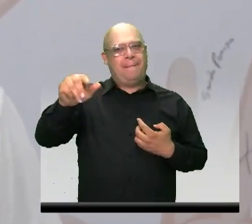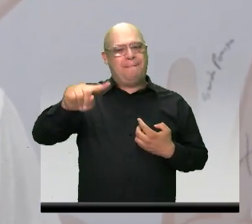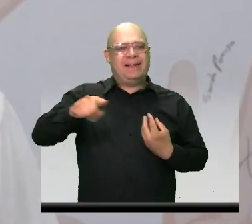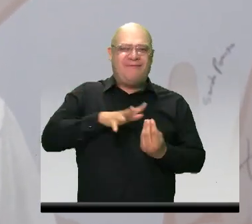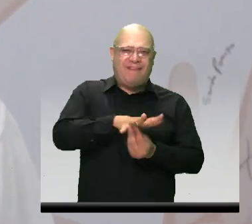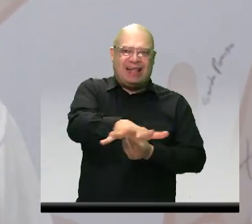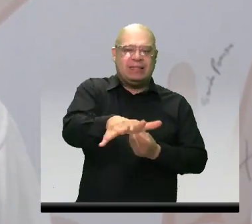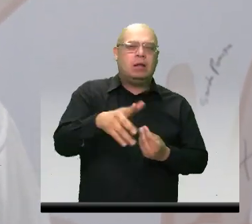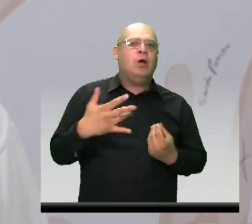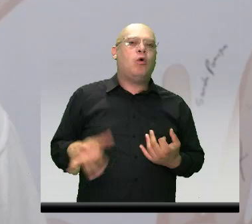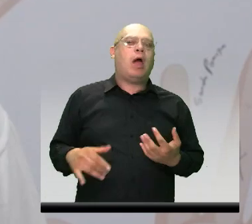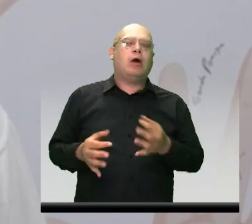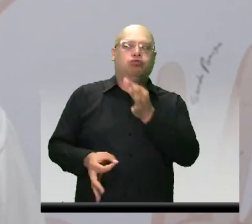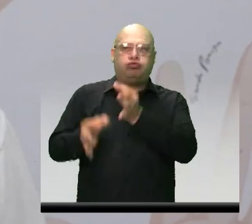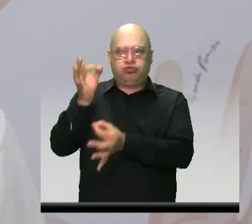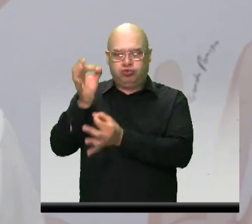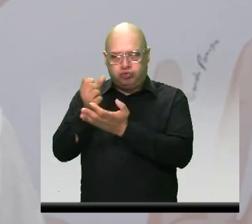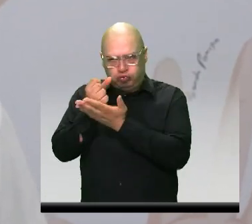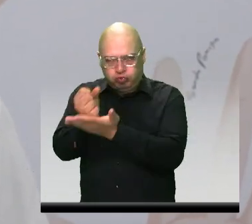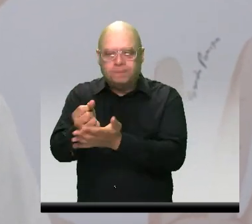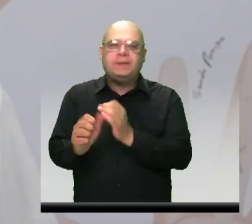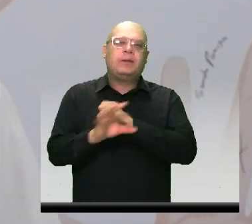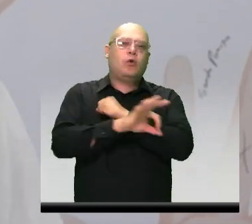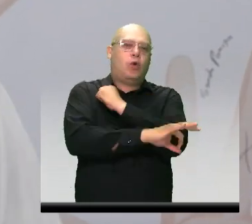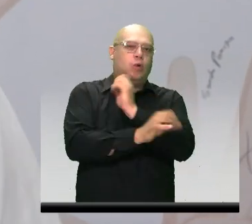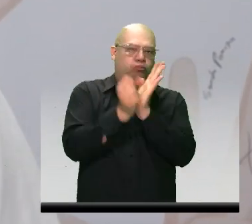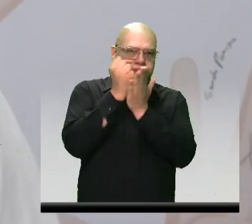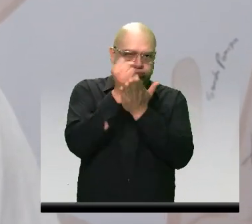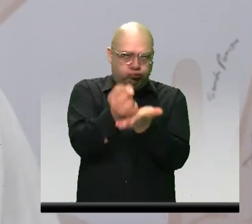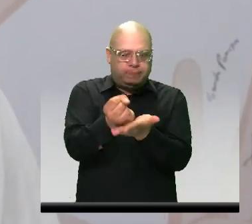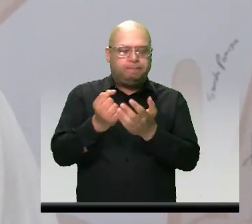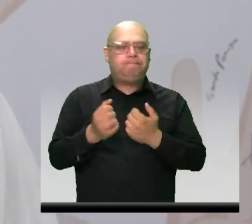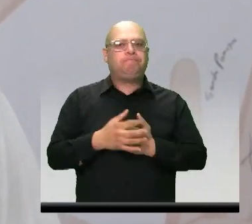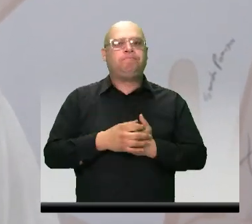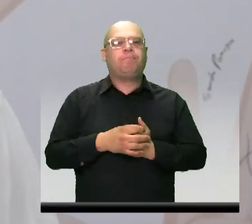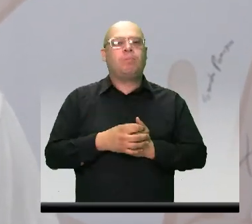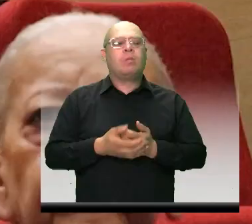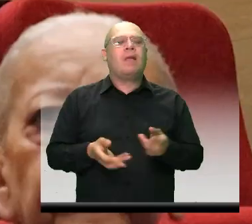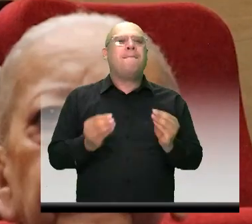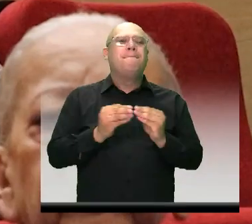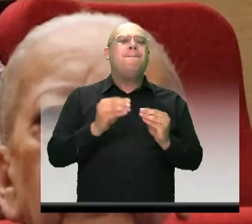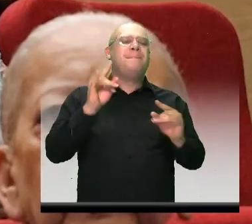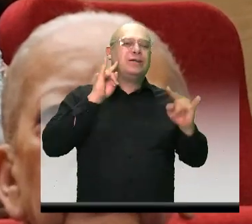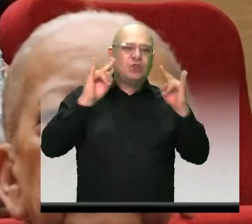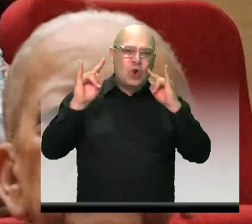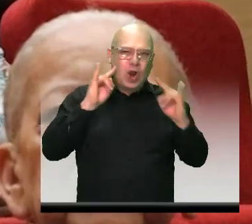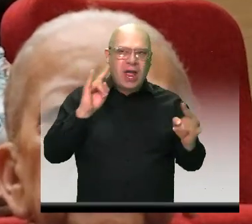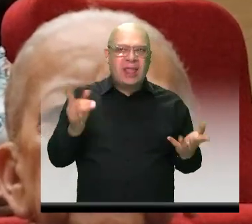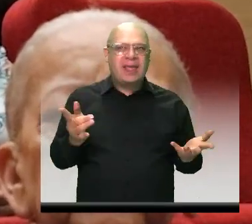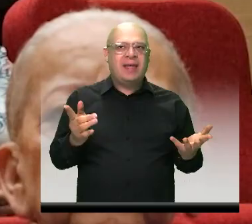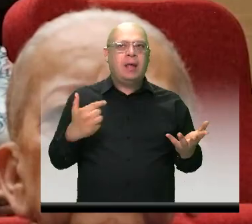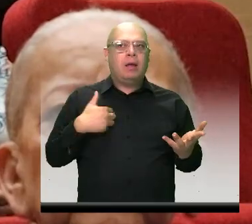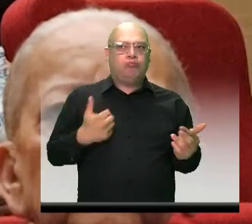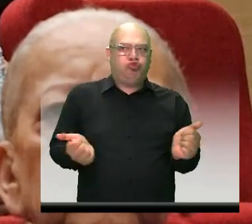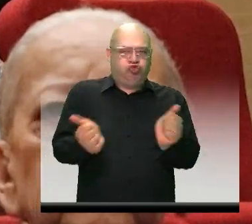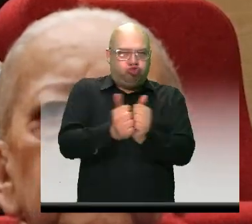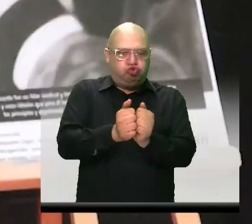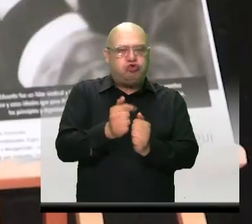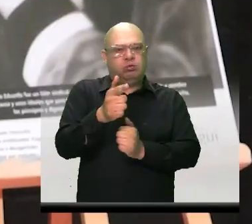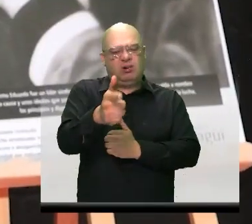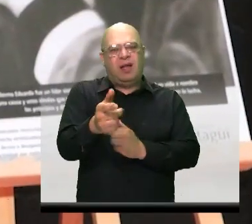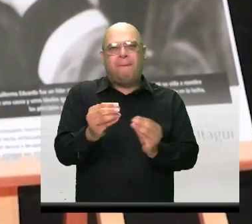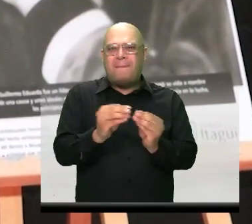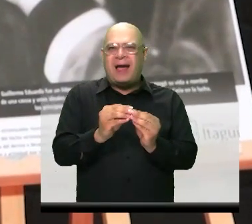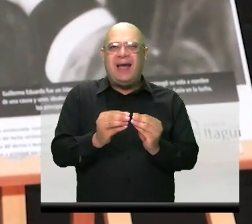jurídica, en la parte psicológica. Tenemos personería donde los acompañamos y les damos siempre